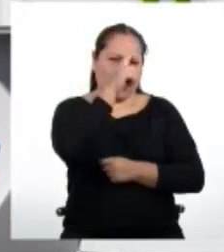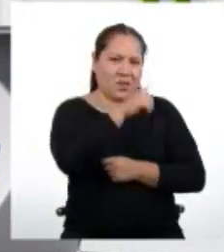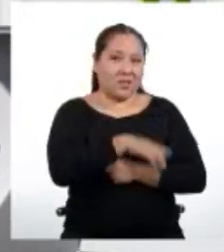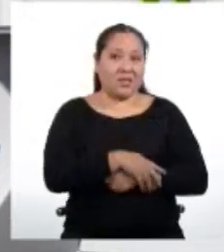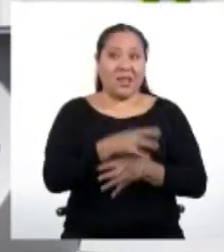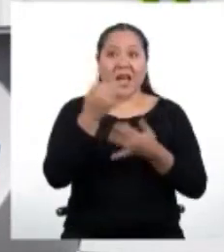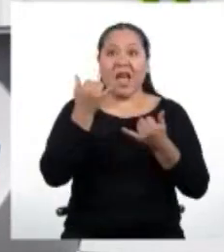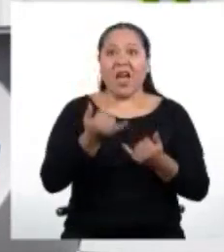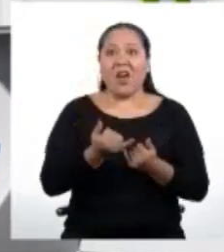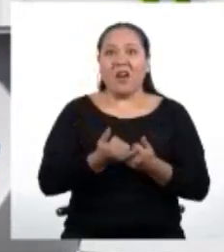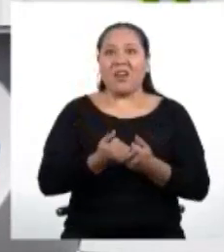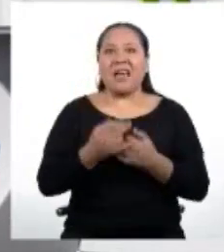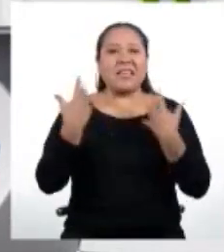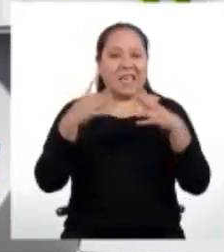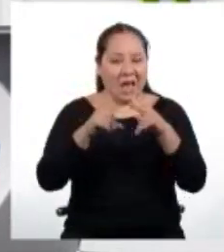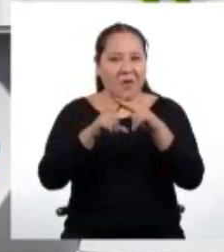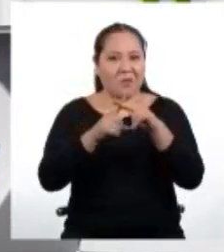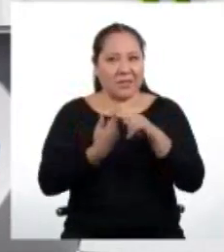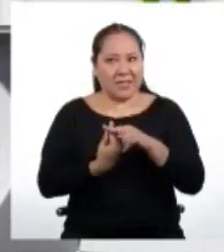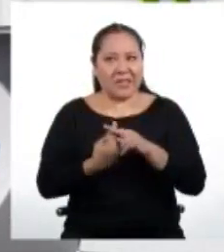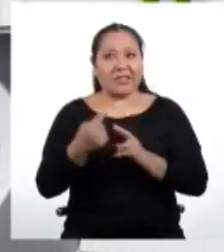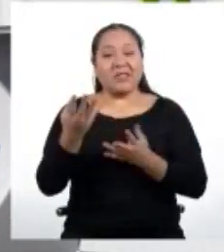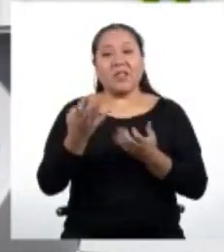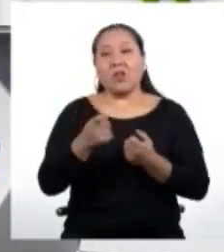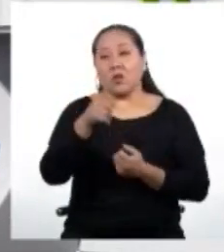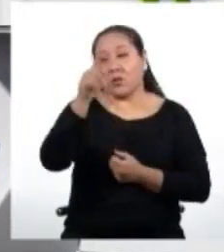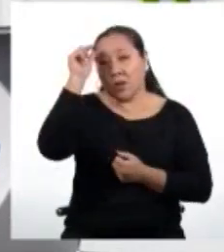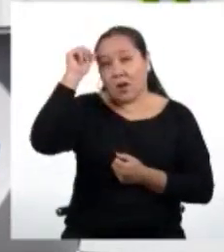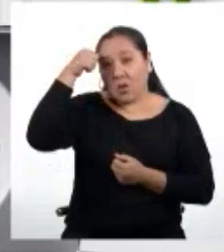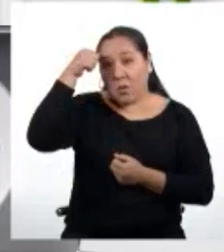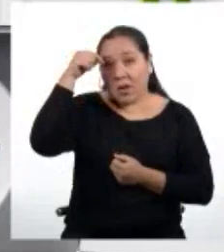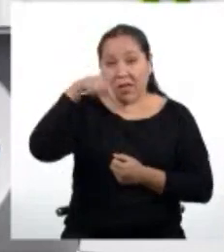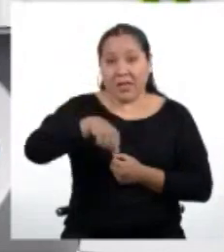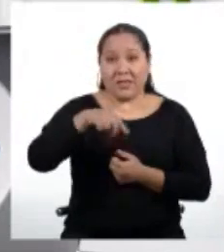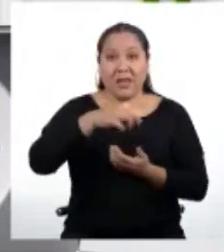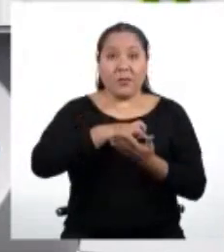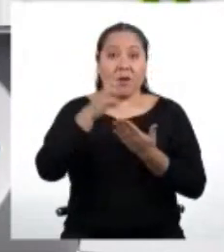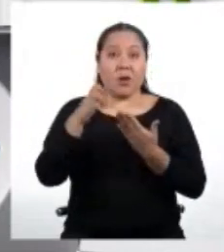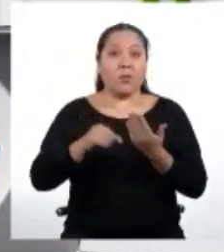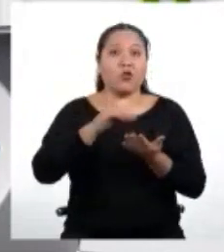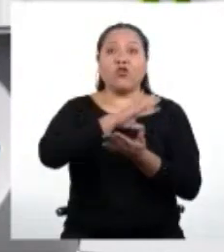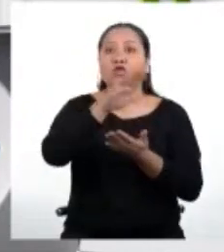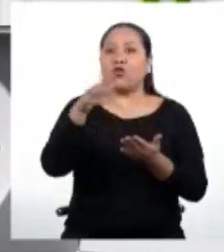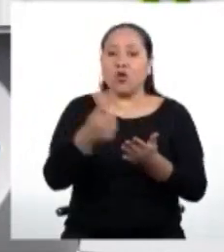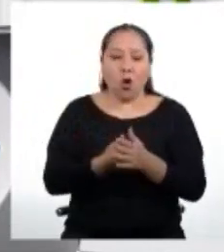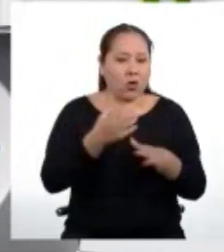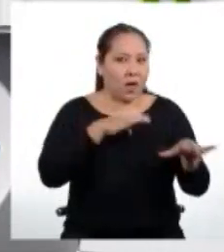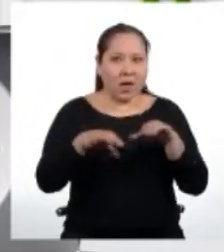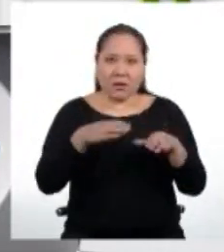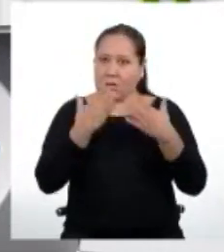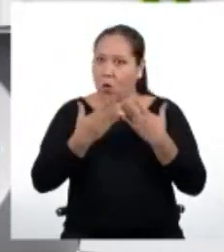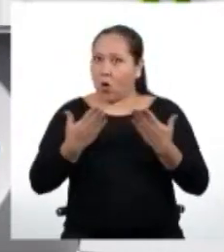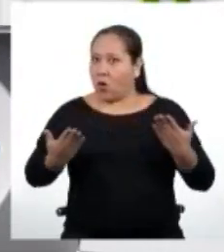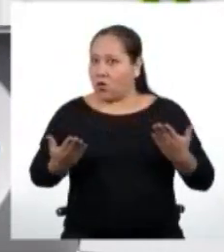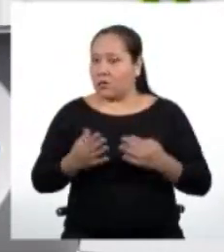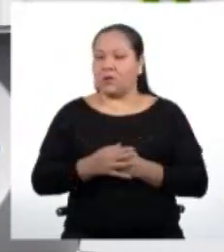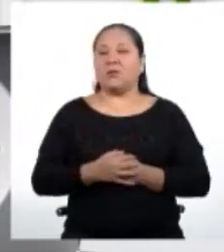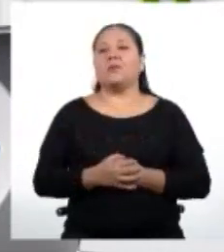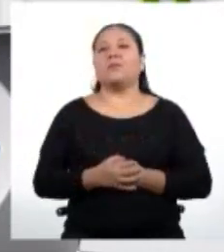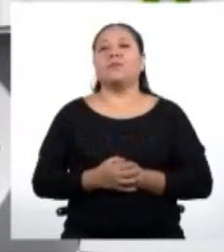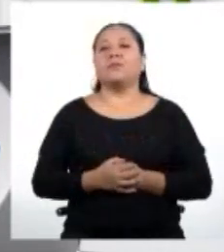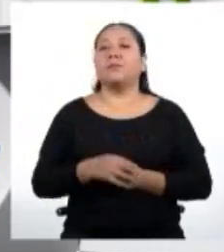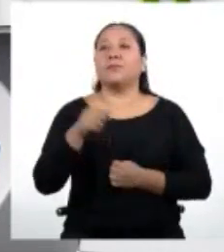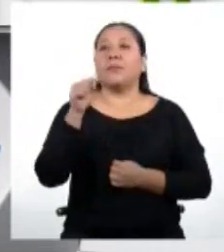Ahora, a poner manos a la obra. Quiero recordarles algo. En este programa todas y todos nos ponemos en acción y hacemos algunas actividades.